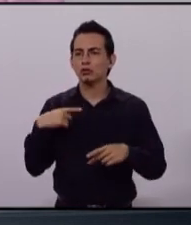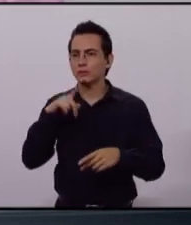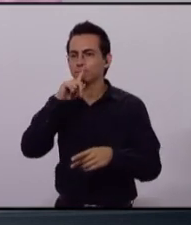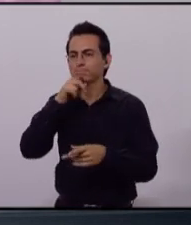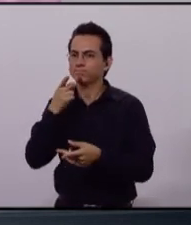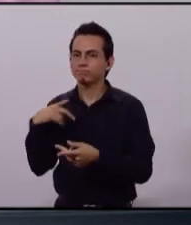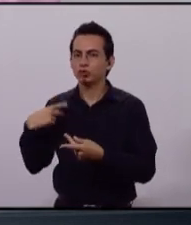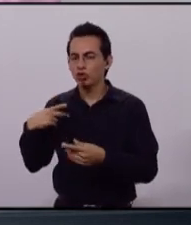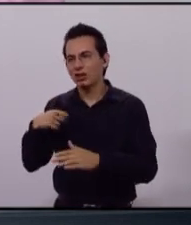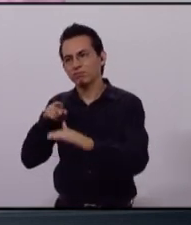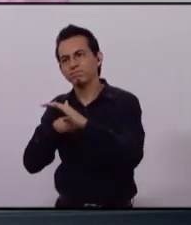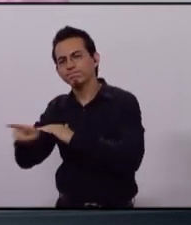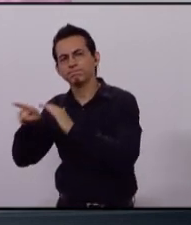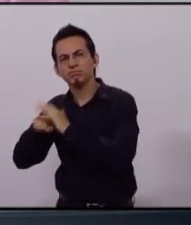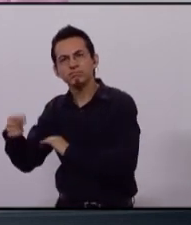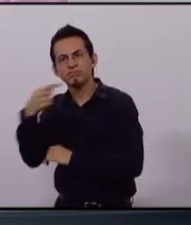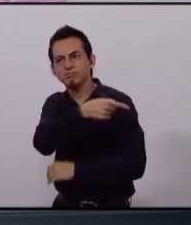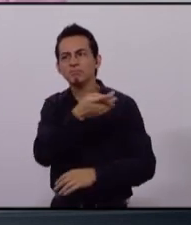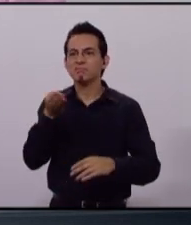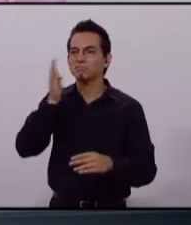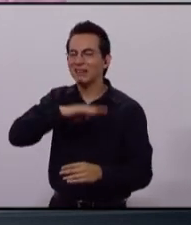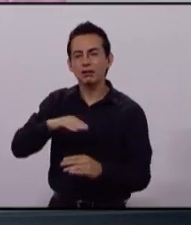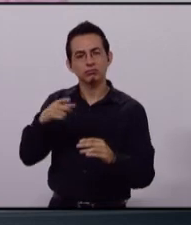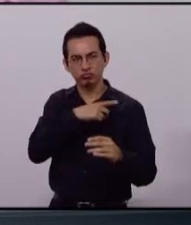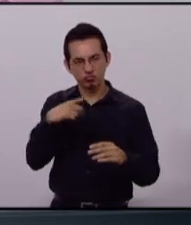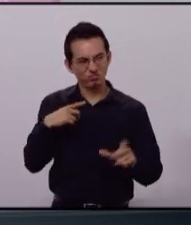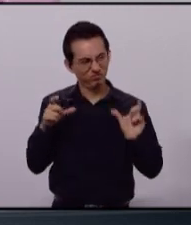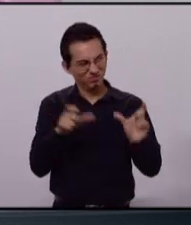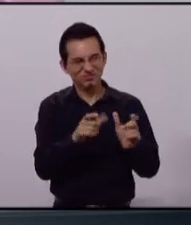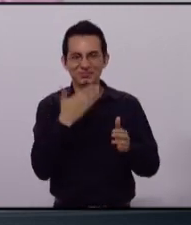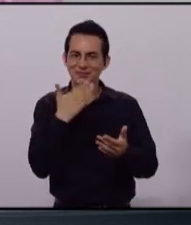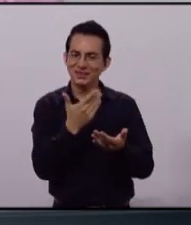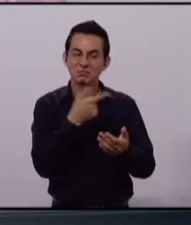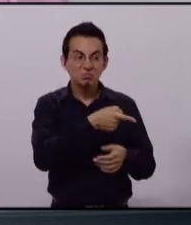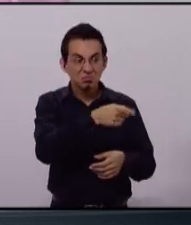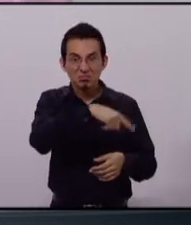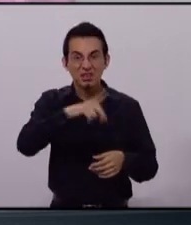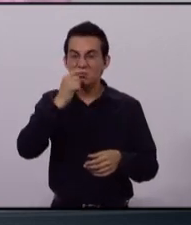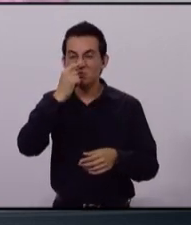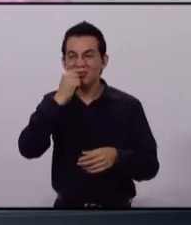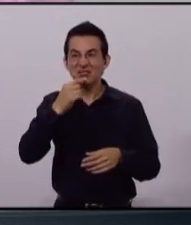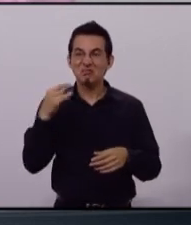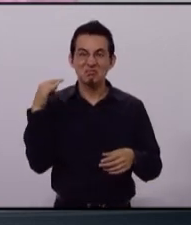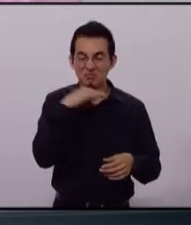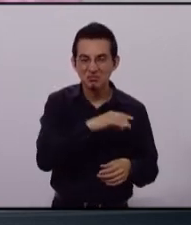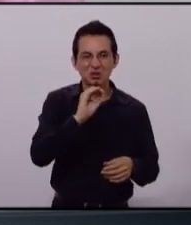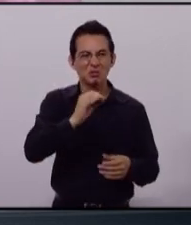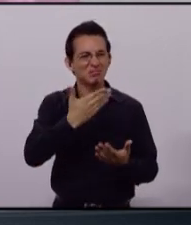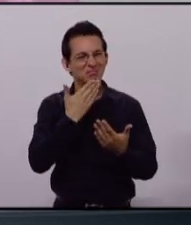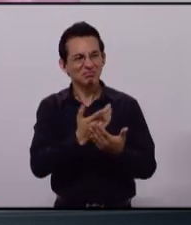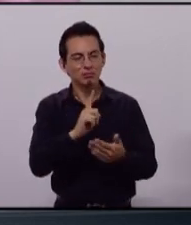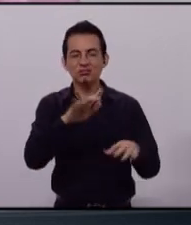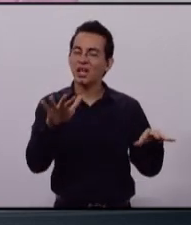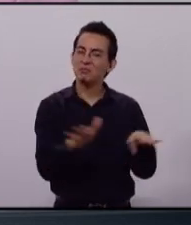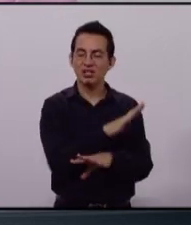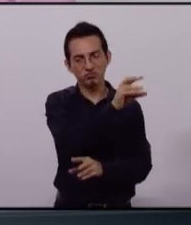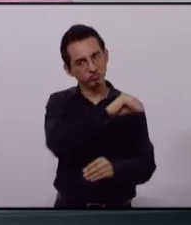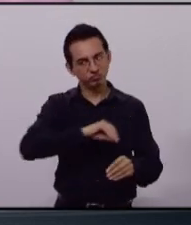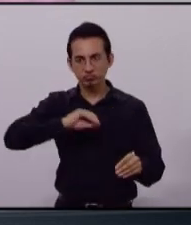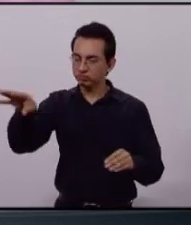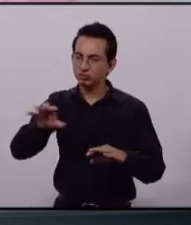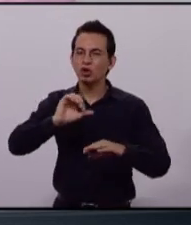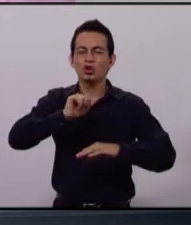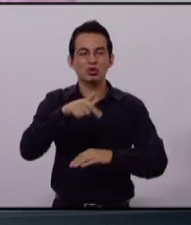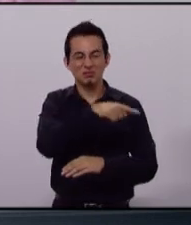y que tengamos a mecate corto a los policías. Que si vemos que no funciona, podamos relevarlo. Y que no